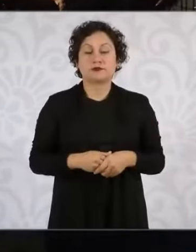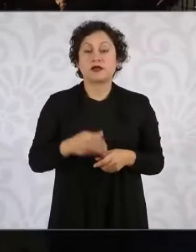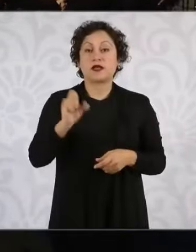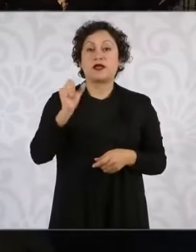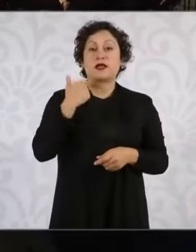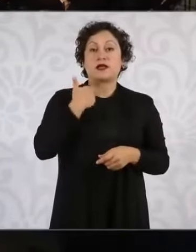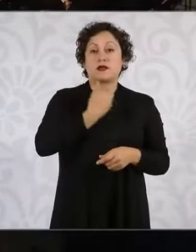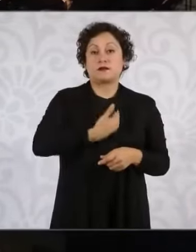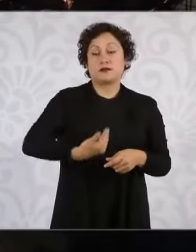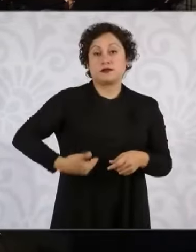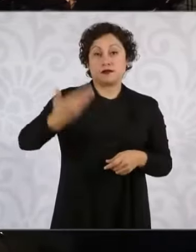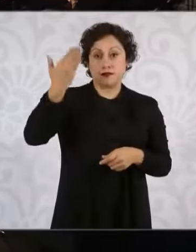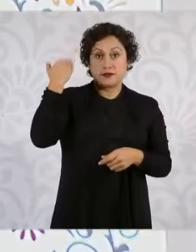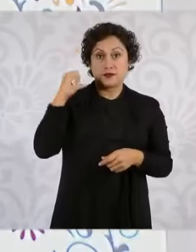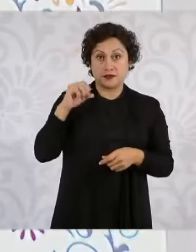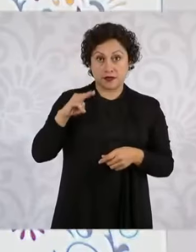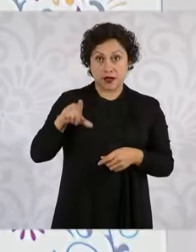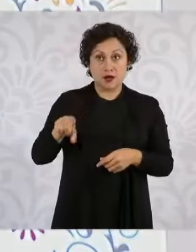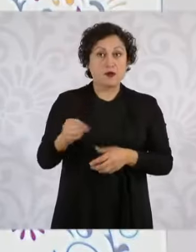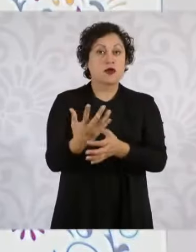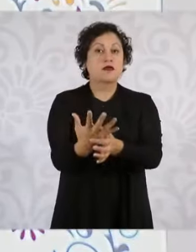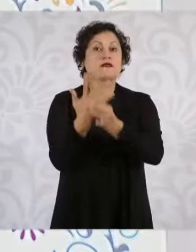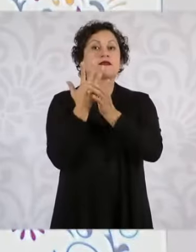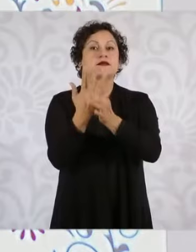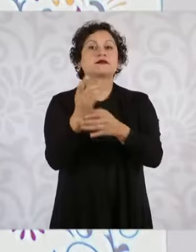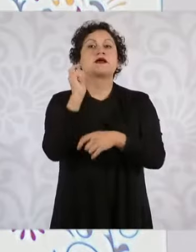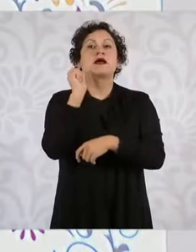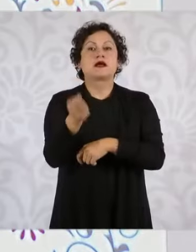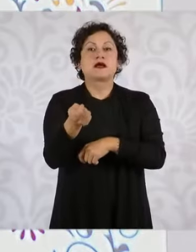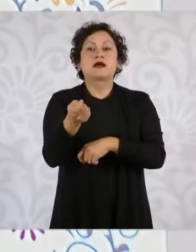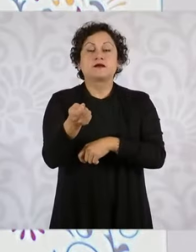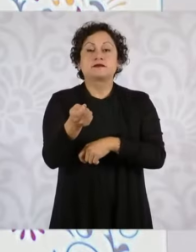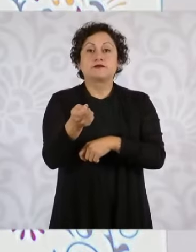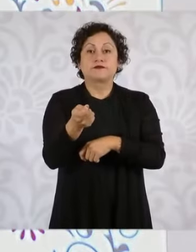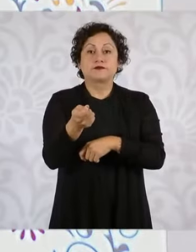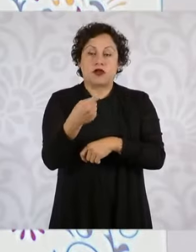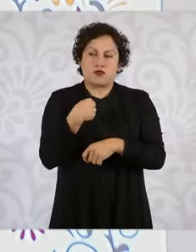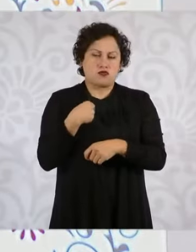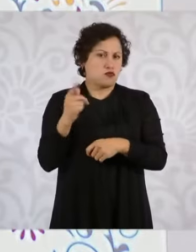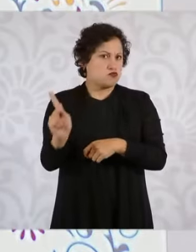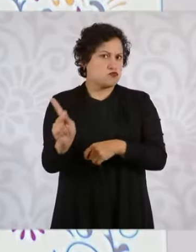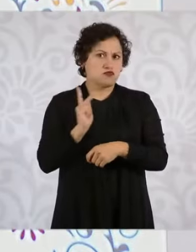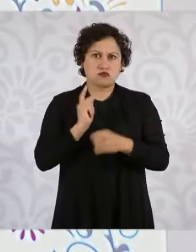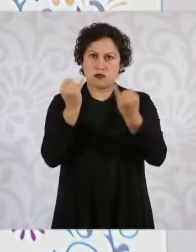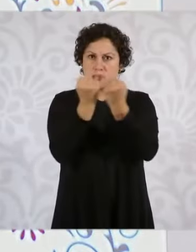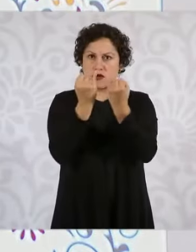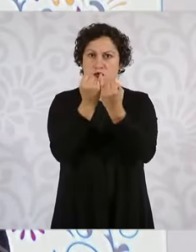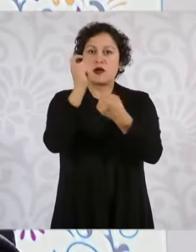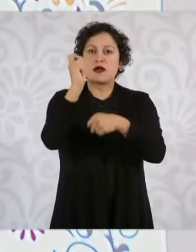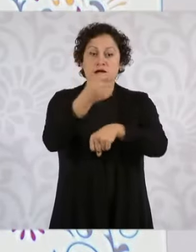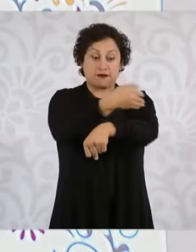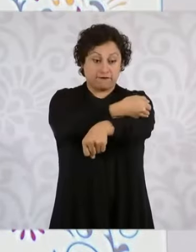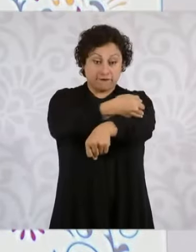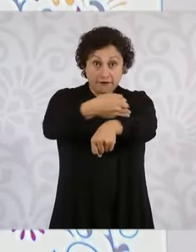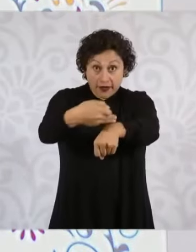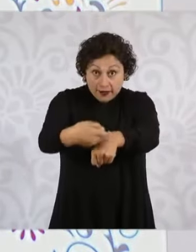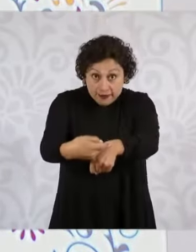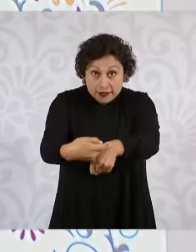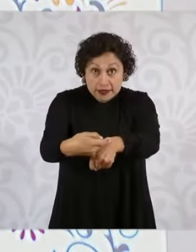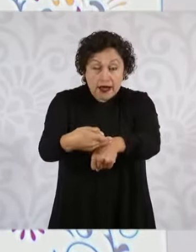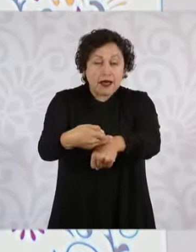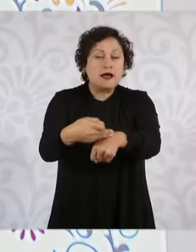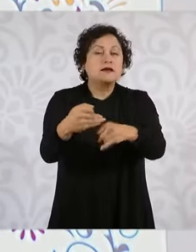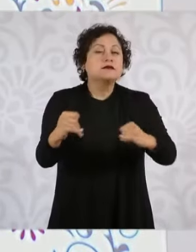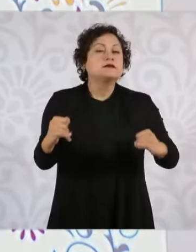Obrador decía y estoy de acuerdo que la familia mexicana es la institución social más importante. Y eso es lo que queremos es también